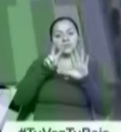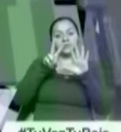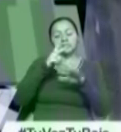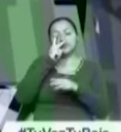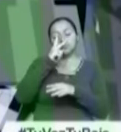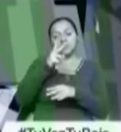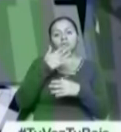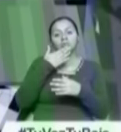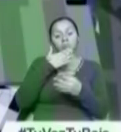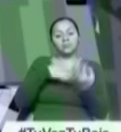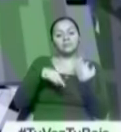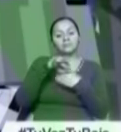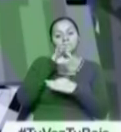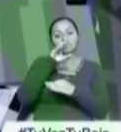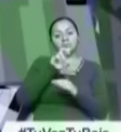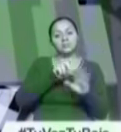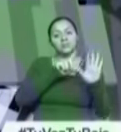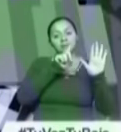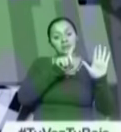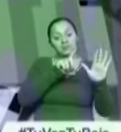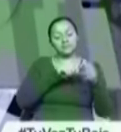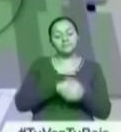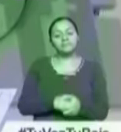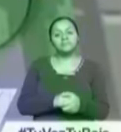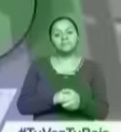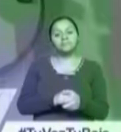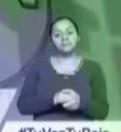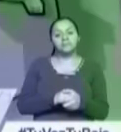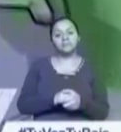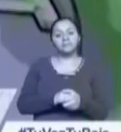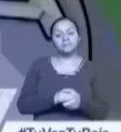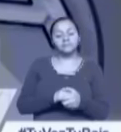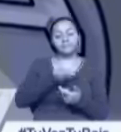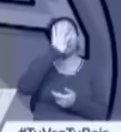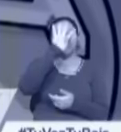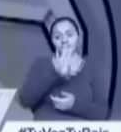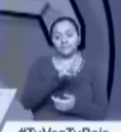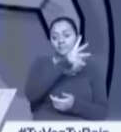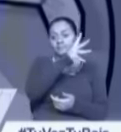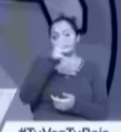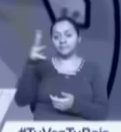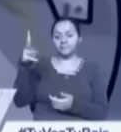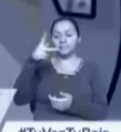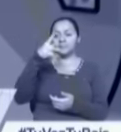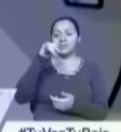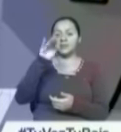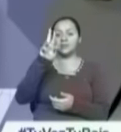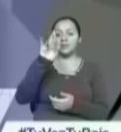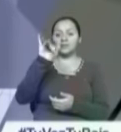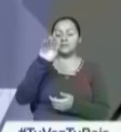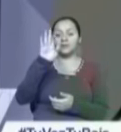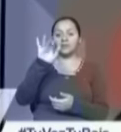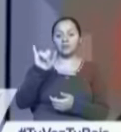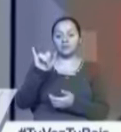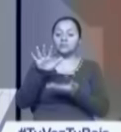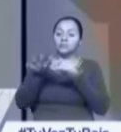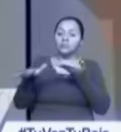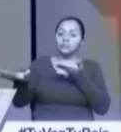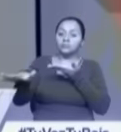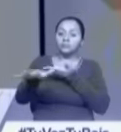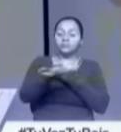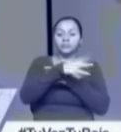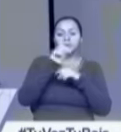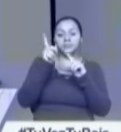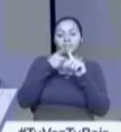hacerse su lugar ante el 2016. Las Islas de la Línea, pertenecientes a Kiribati, en el Océano Pacífico, son las